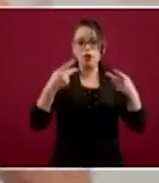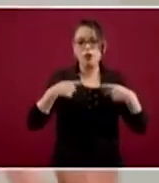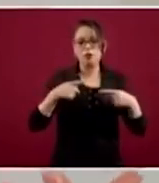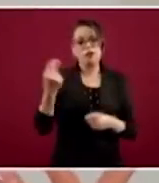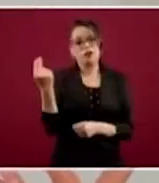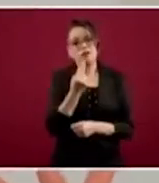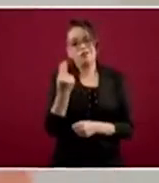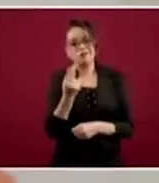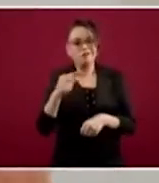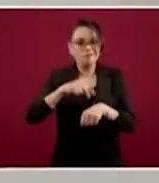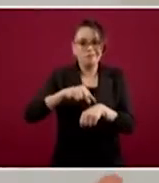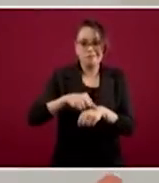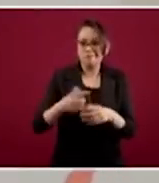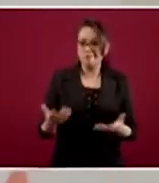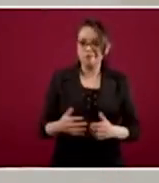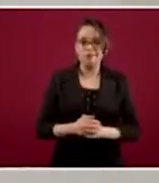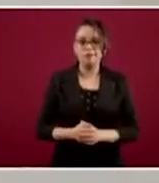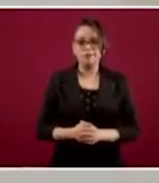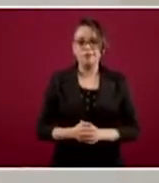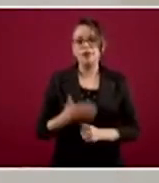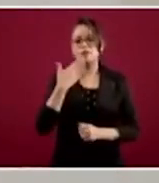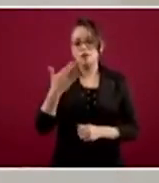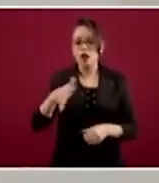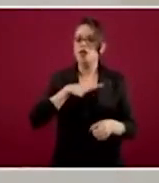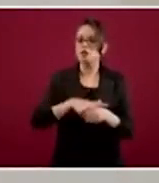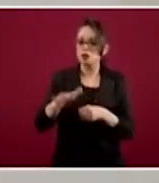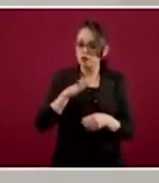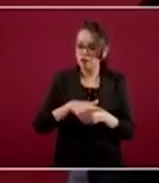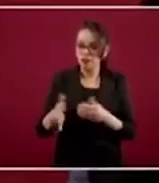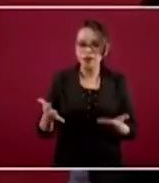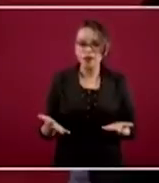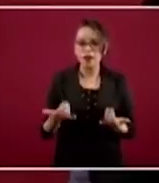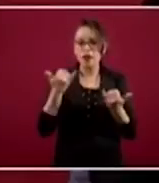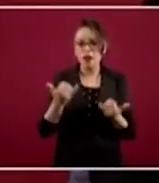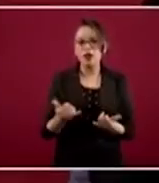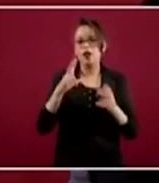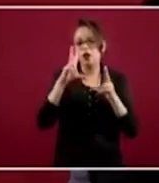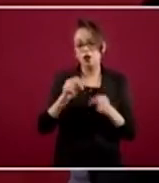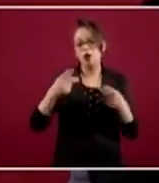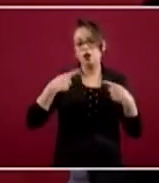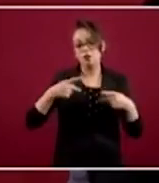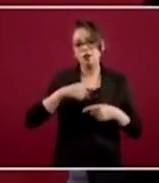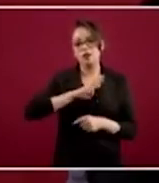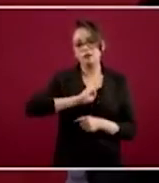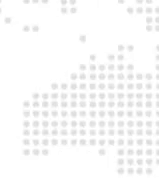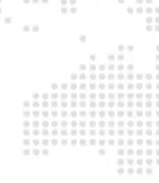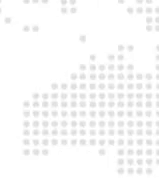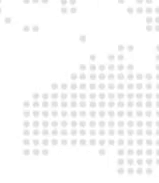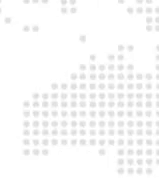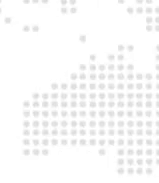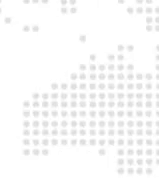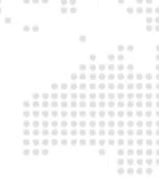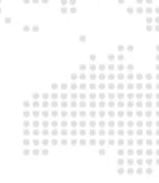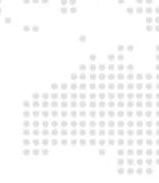más amplia, suficiente y evitemos pérdidas de vidas o daños graves.